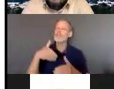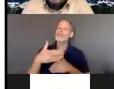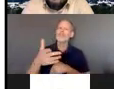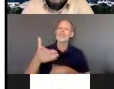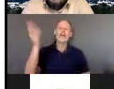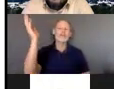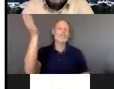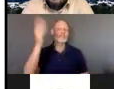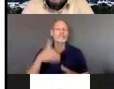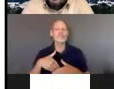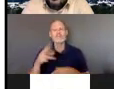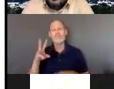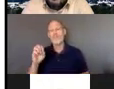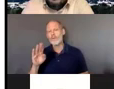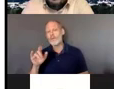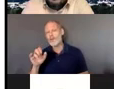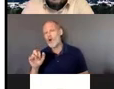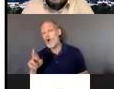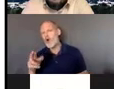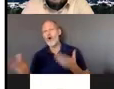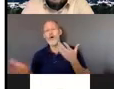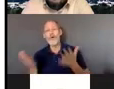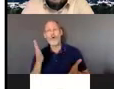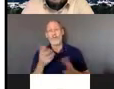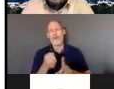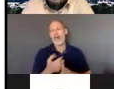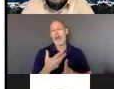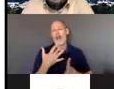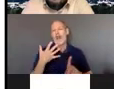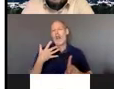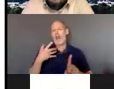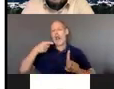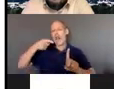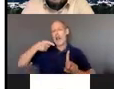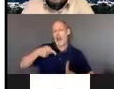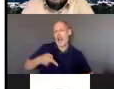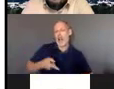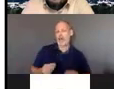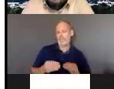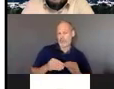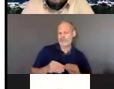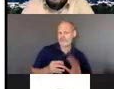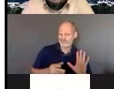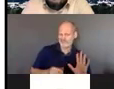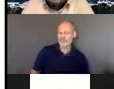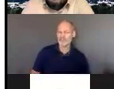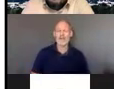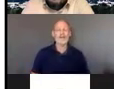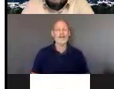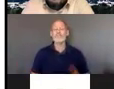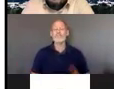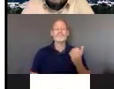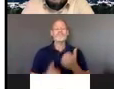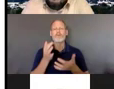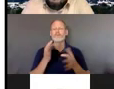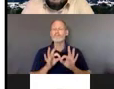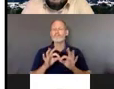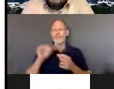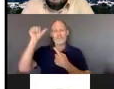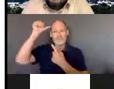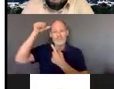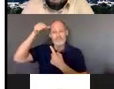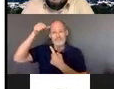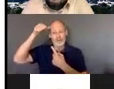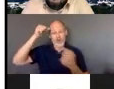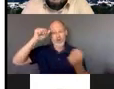muchas de estas categorías entonces lo más importante que tenemos que recordar es que toda la educación especial todos los derechos están todavía